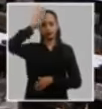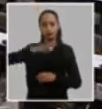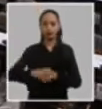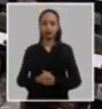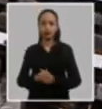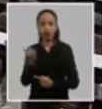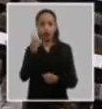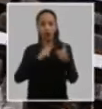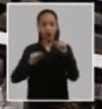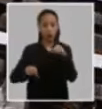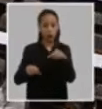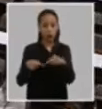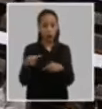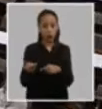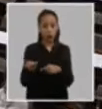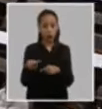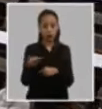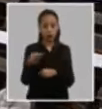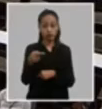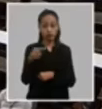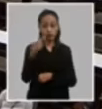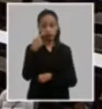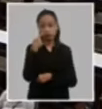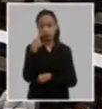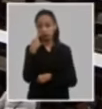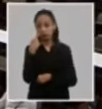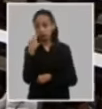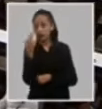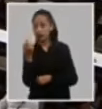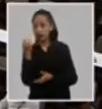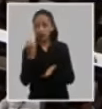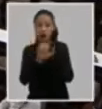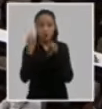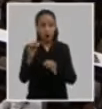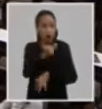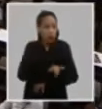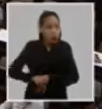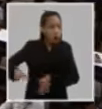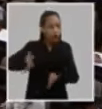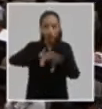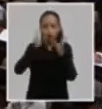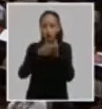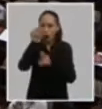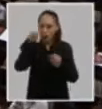alguien en contra abstención aprobado por unanimidad